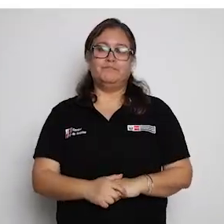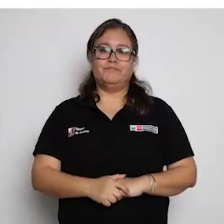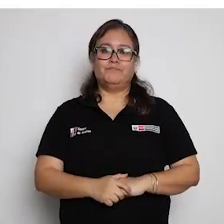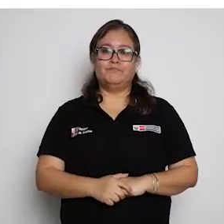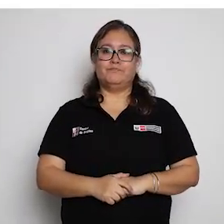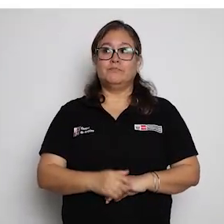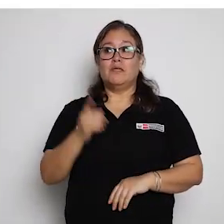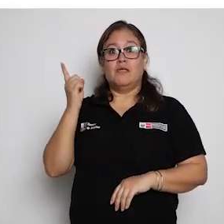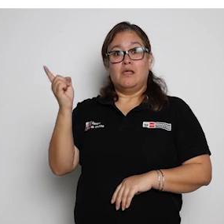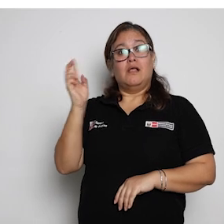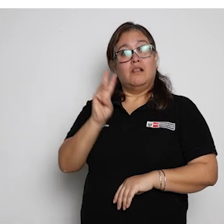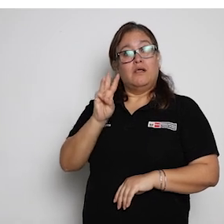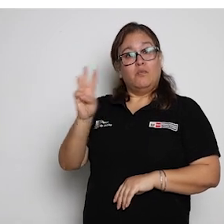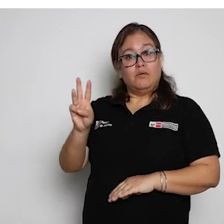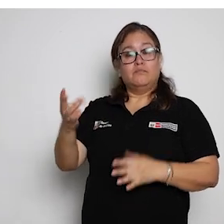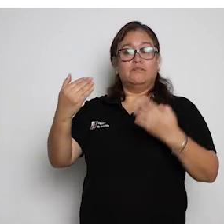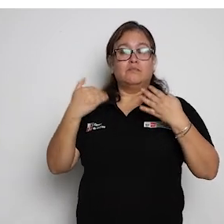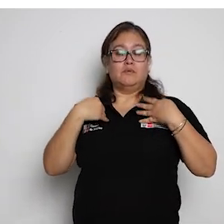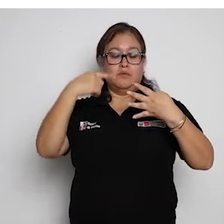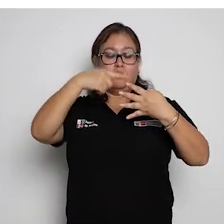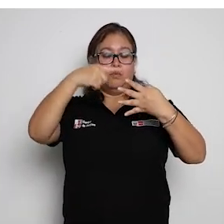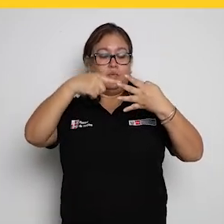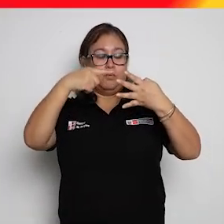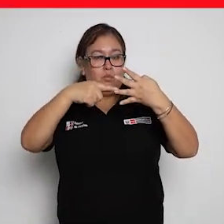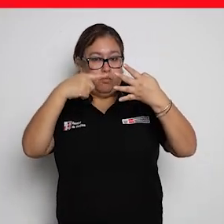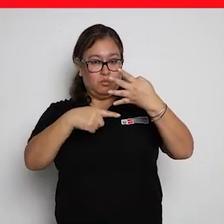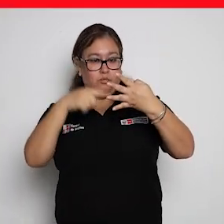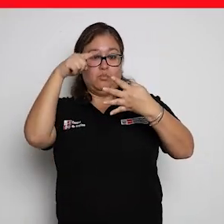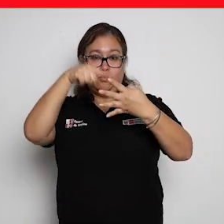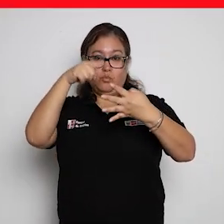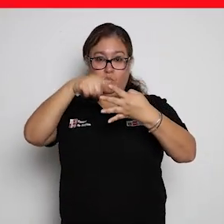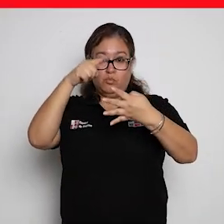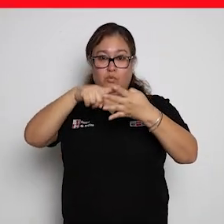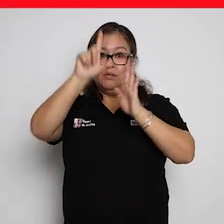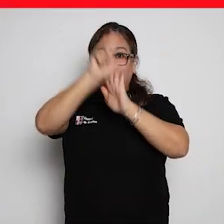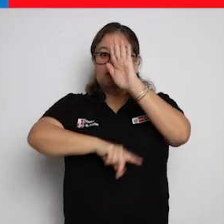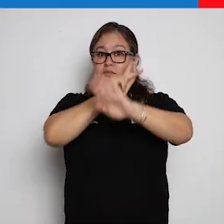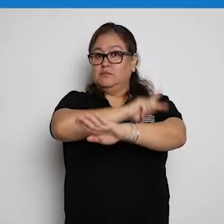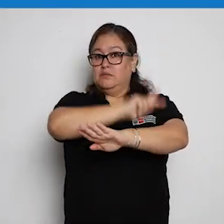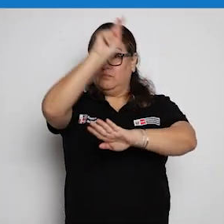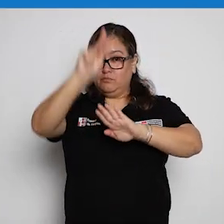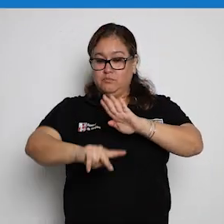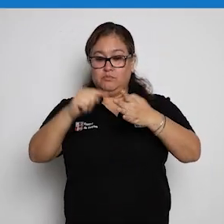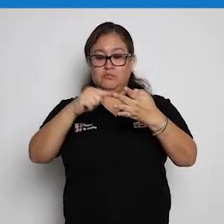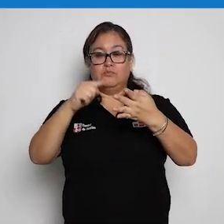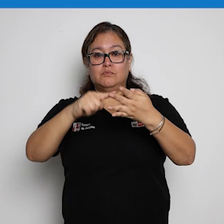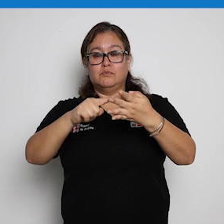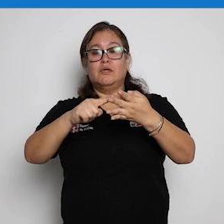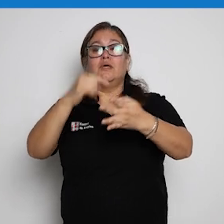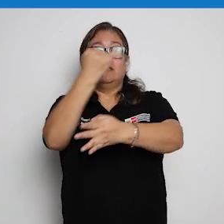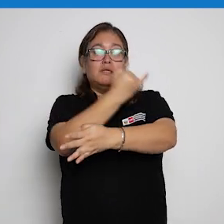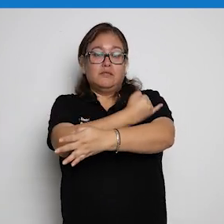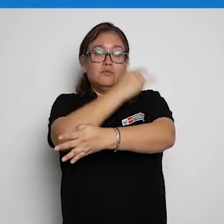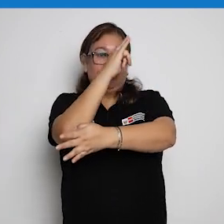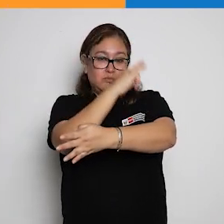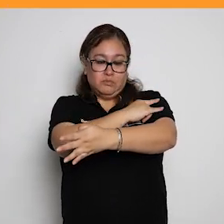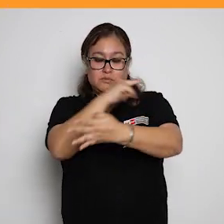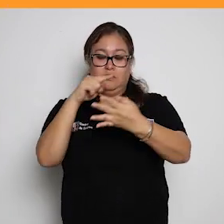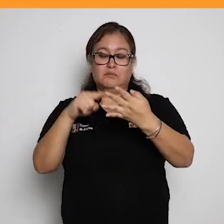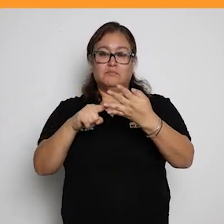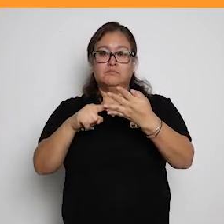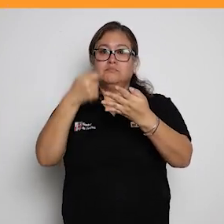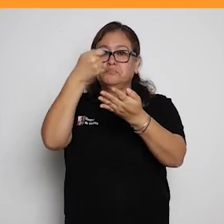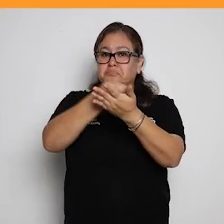Mi Carrera consta de cuatro módulos, Carreras Profesionales, Universidades e Institutos,